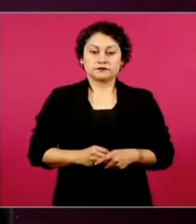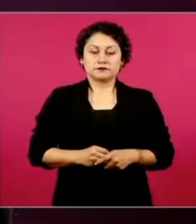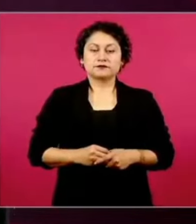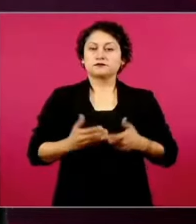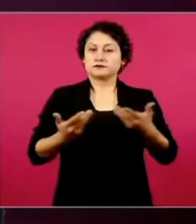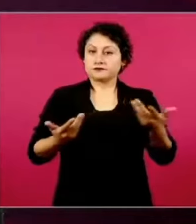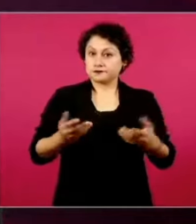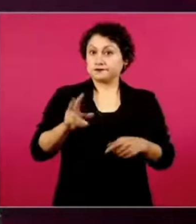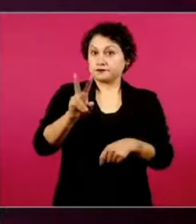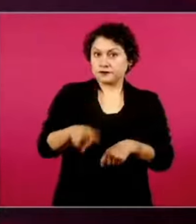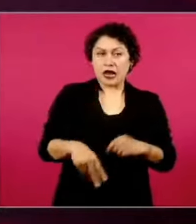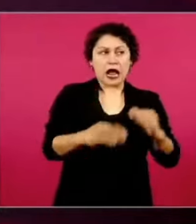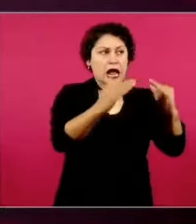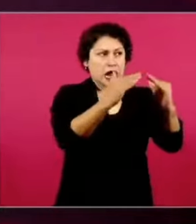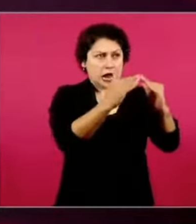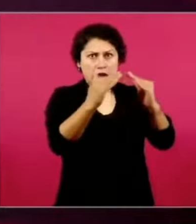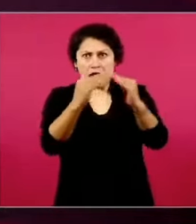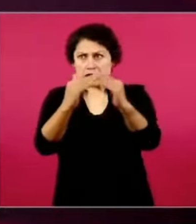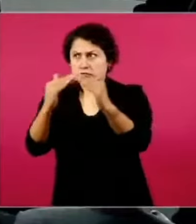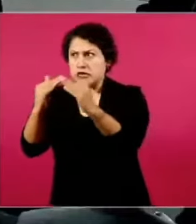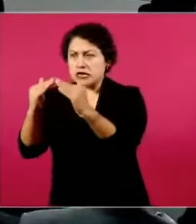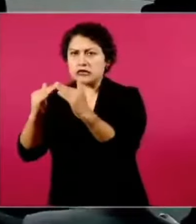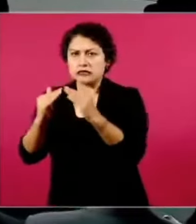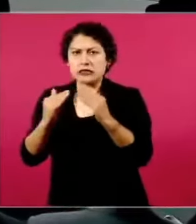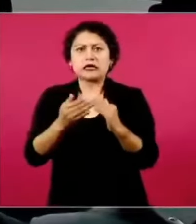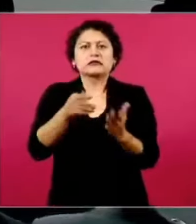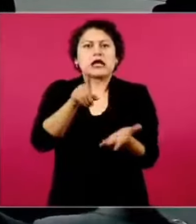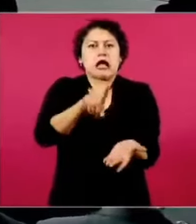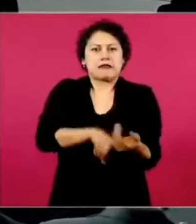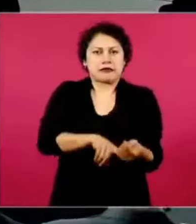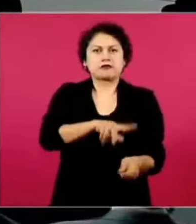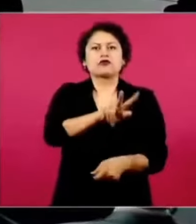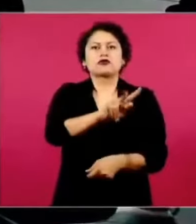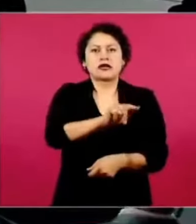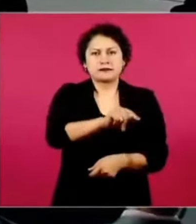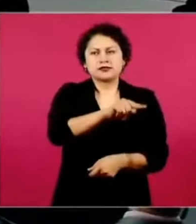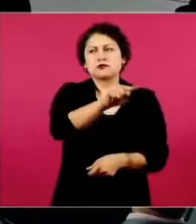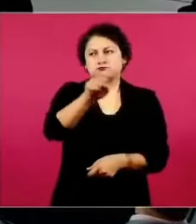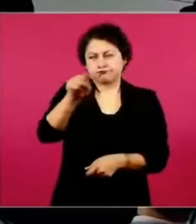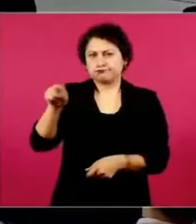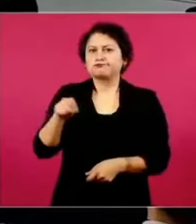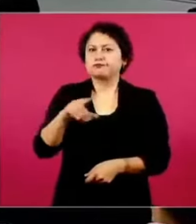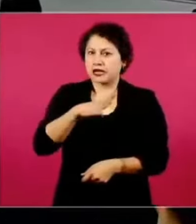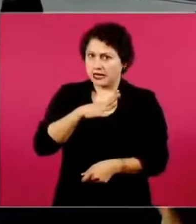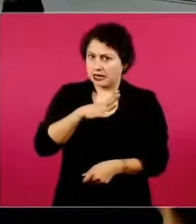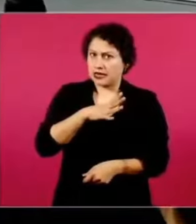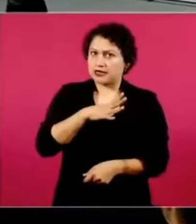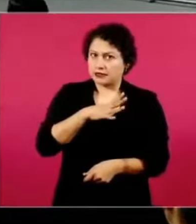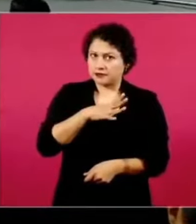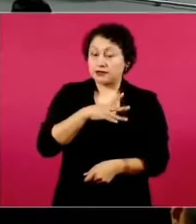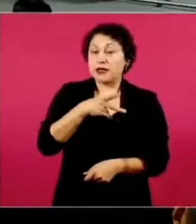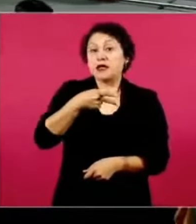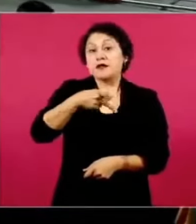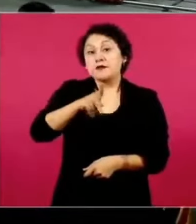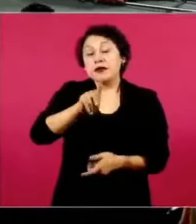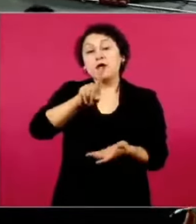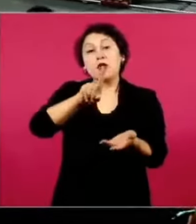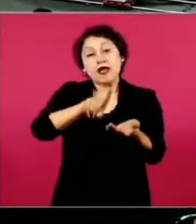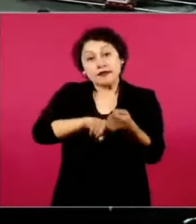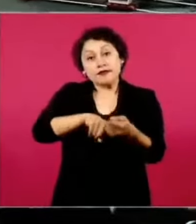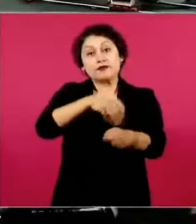televisor y en cada casa, por lo menos, la mitad de los integrantes de una familia tienen un celular en la mano.